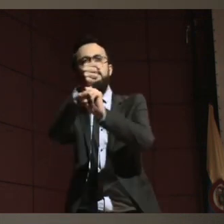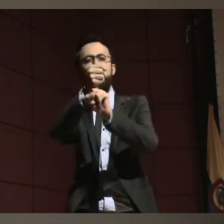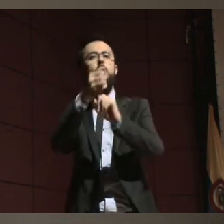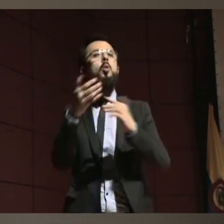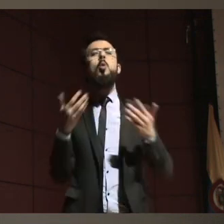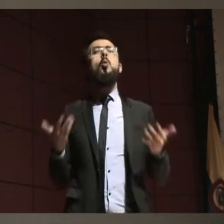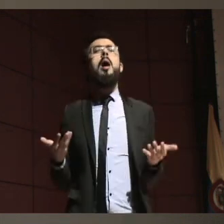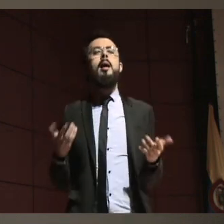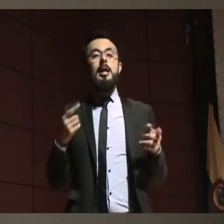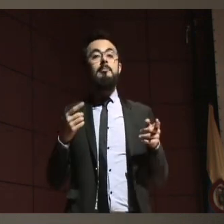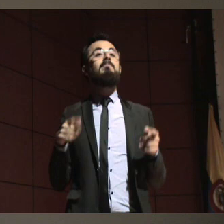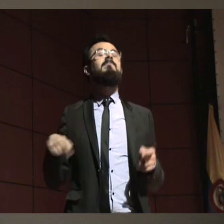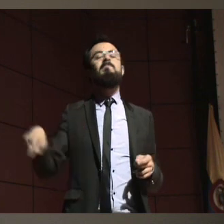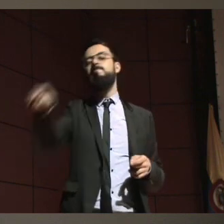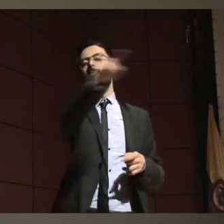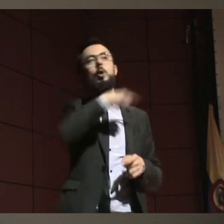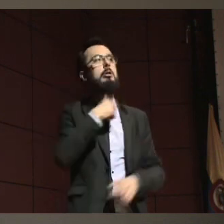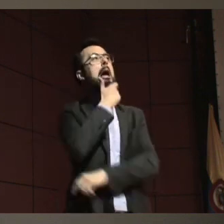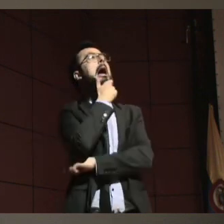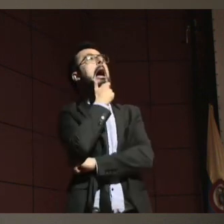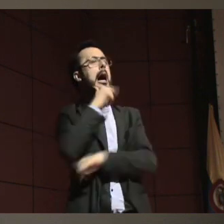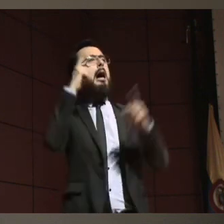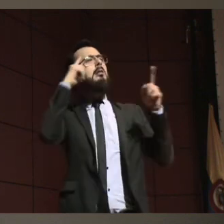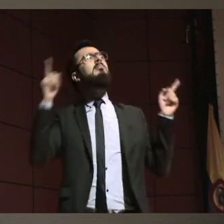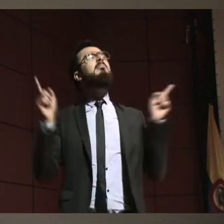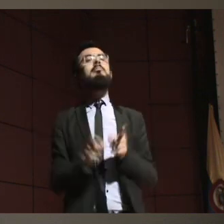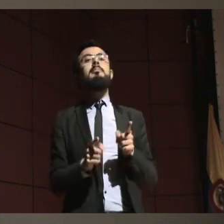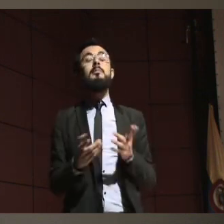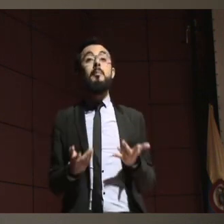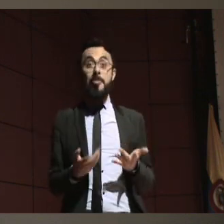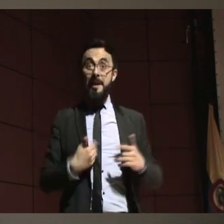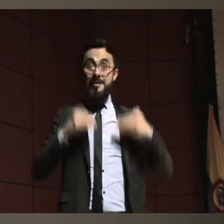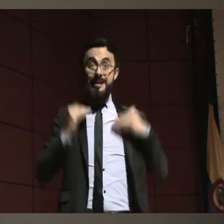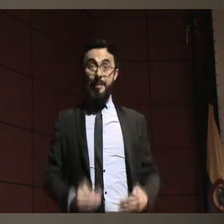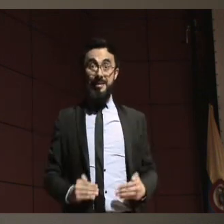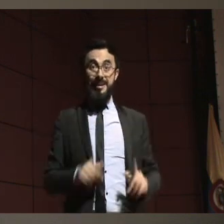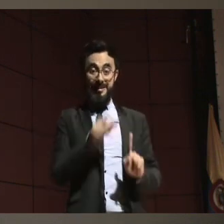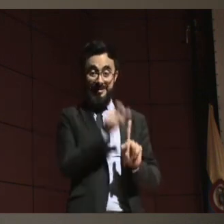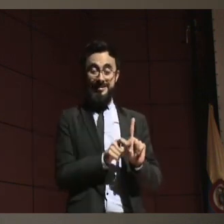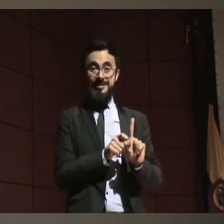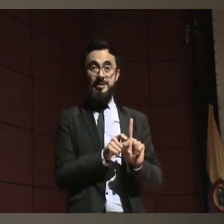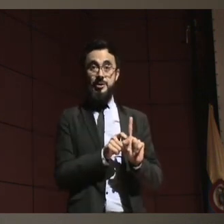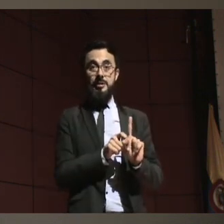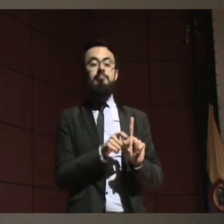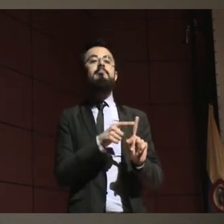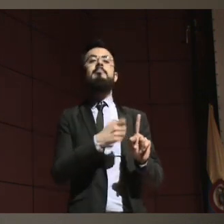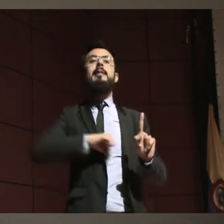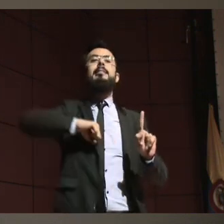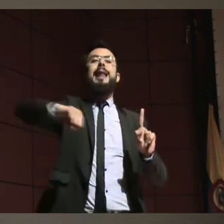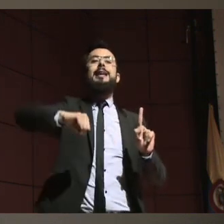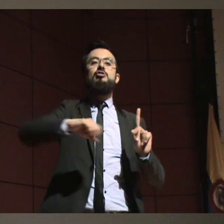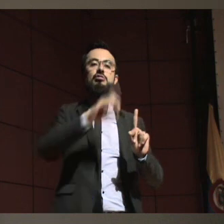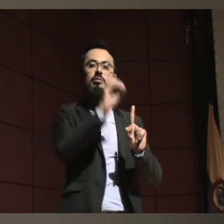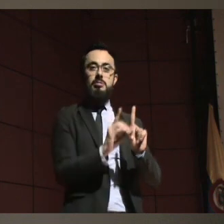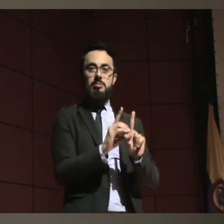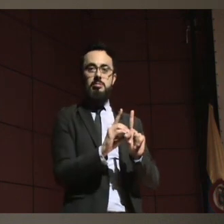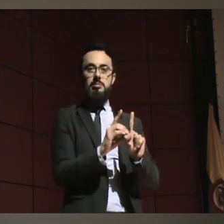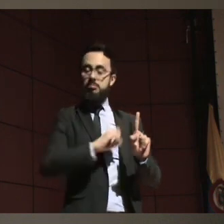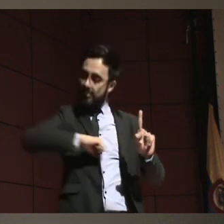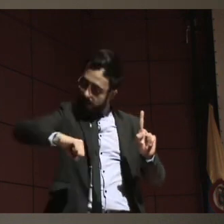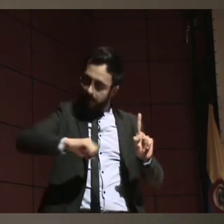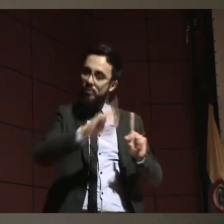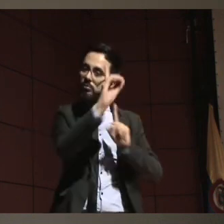tienen derecho a tomar decisiones, lo que es más importante, quieren tomar decisiones